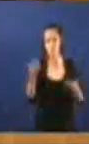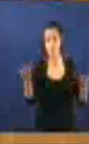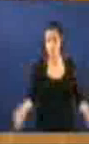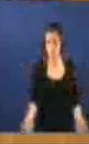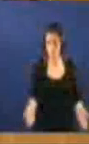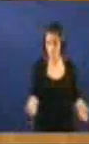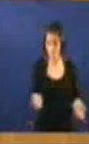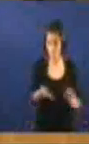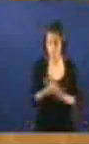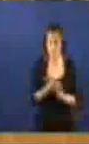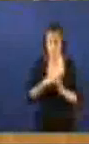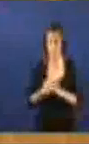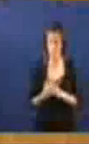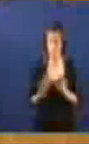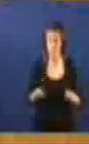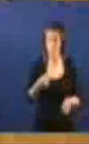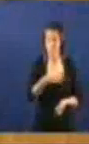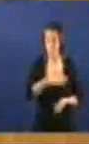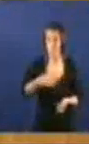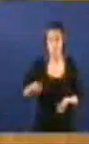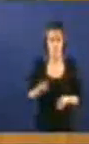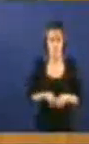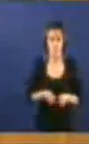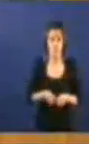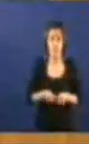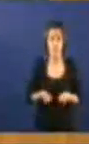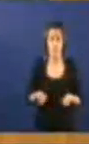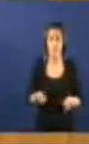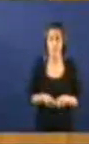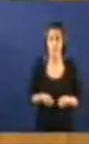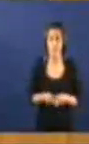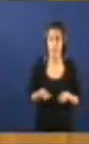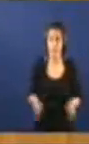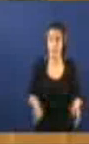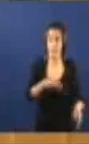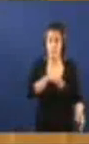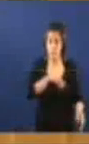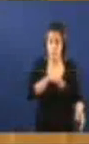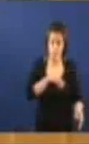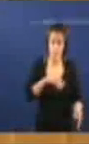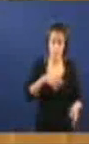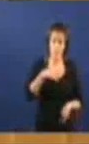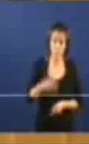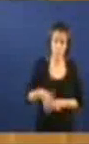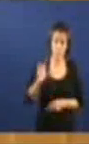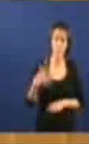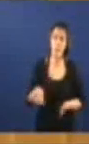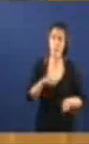situación E como non quero Dramatizar Por unha cosa Indignarse E outra cosa Matizar